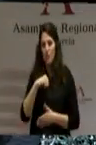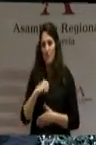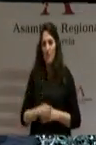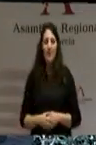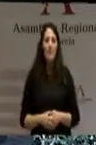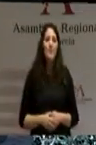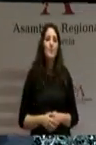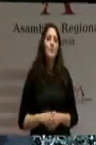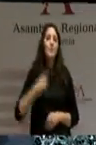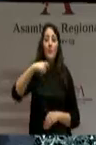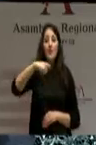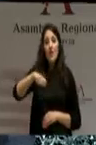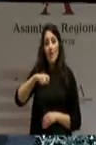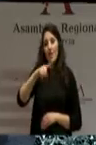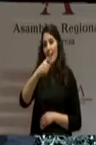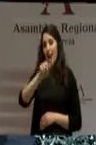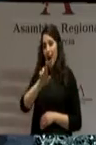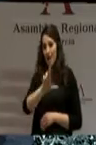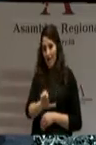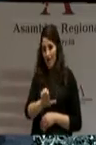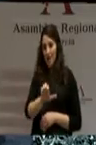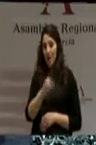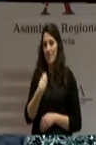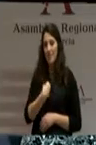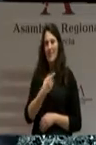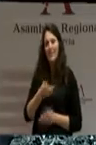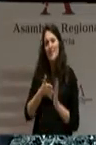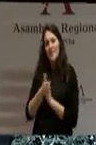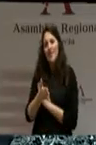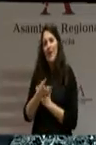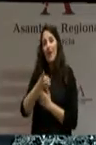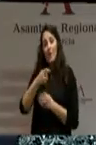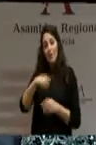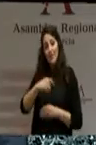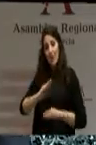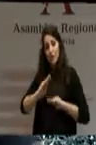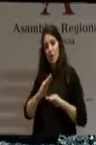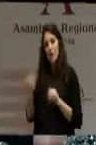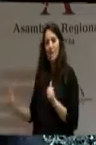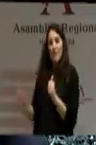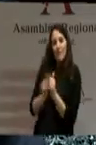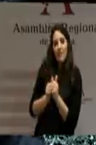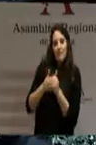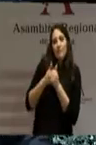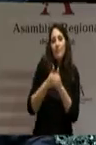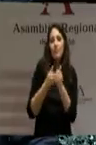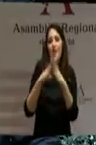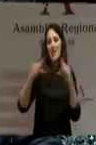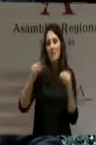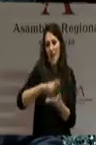La presidencia de Alberto Gárrez va a contar con el aval democrático de la Asamblea Regional,